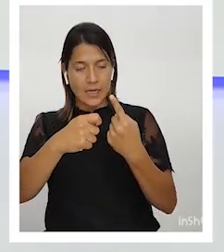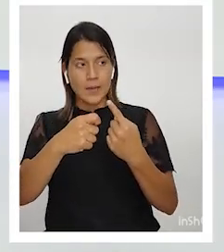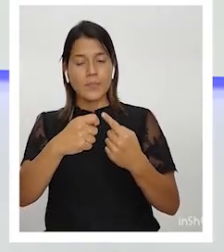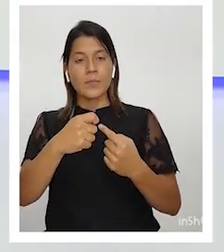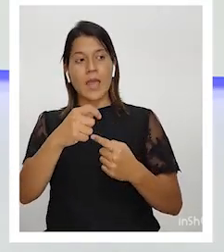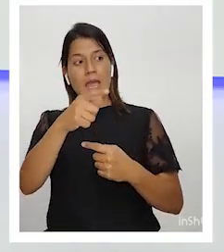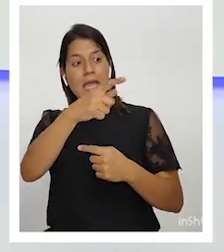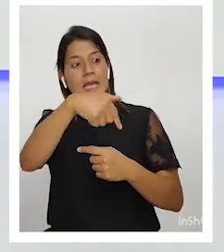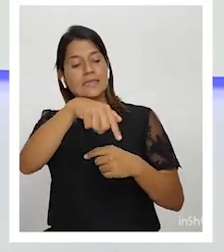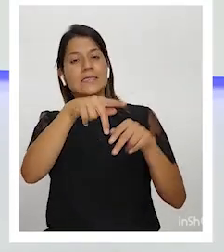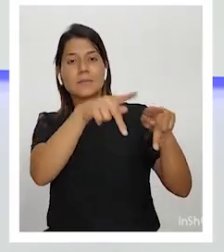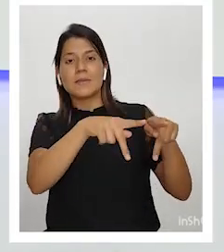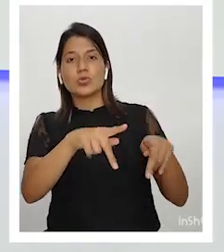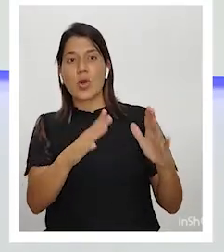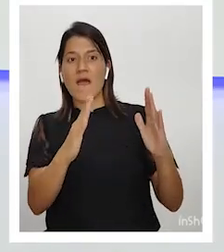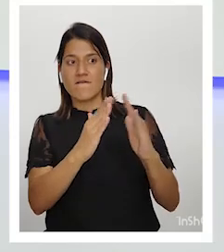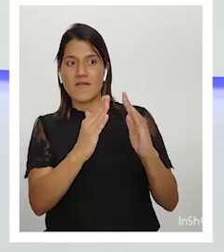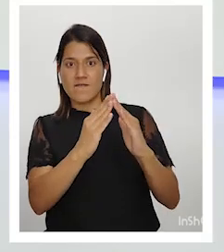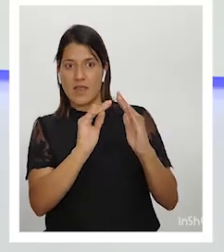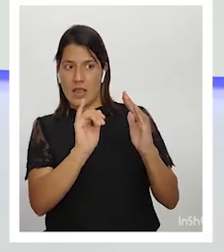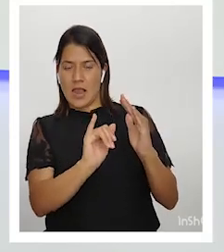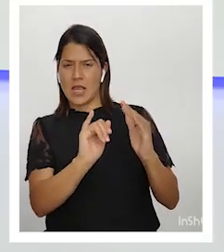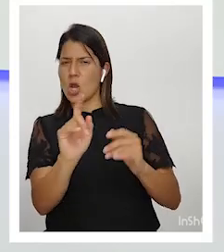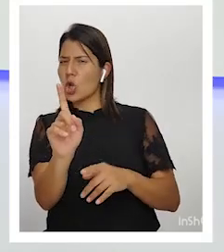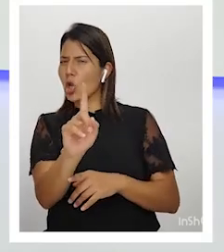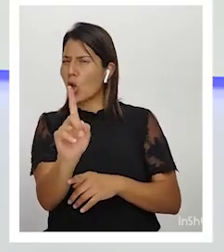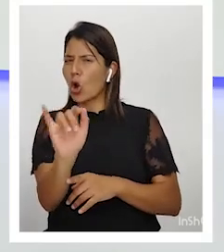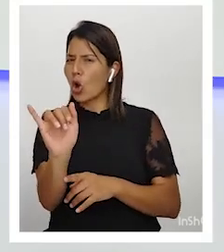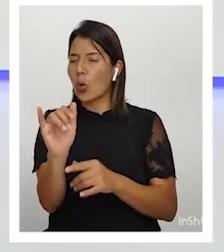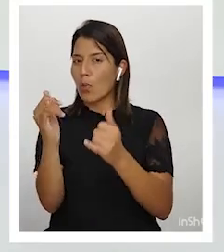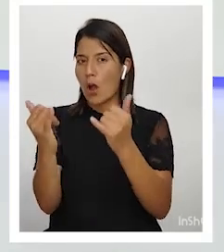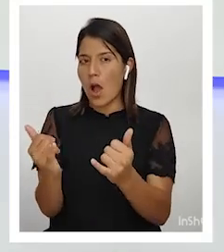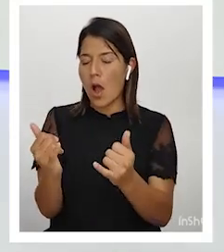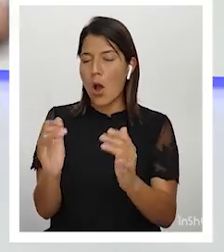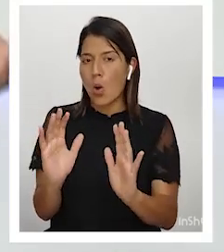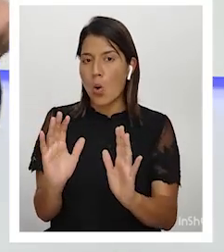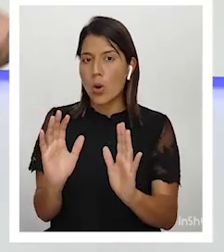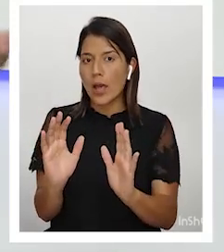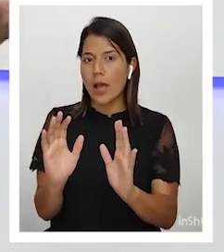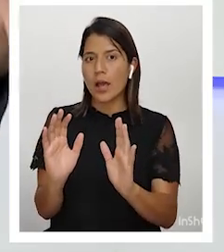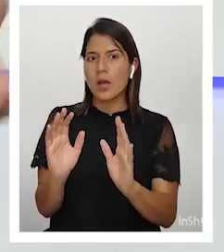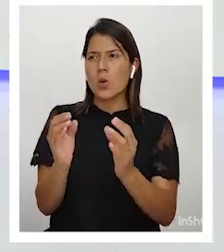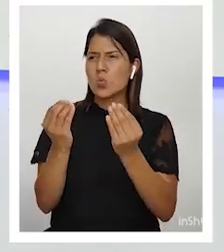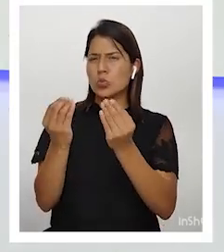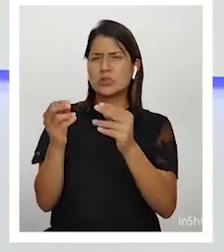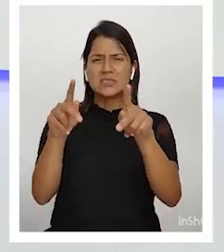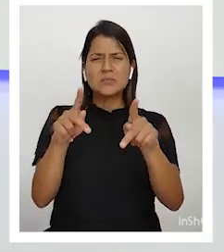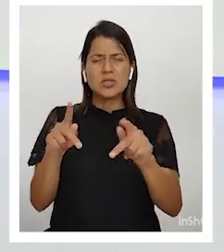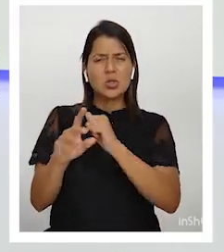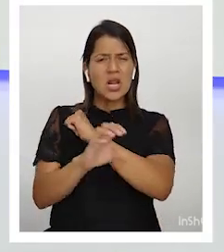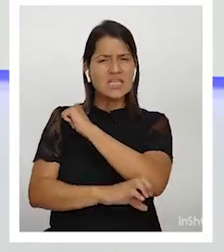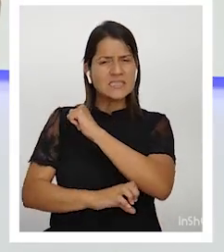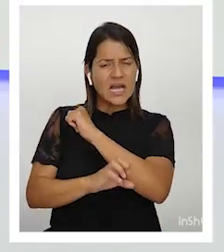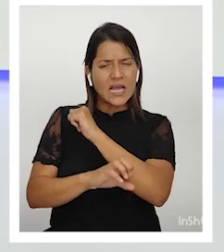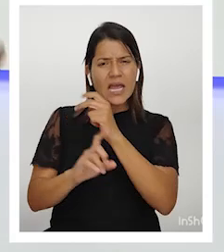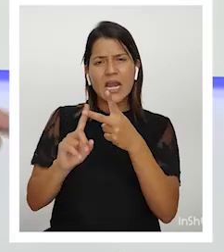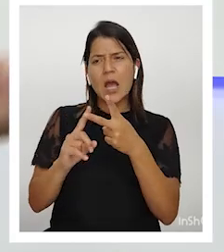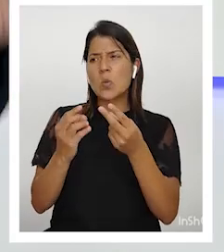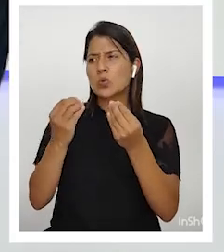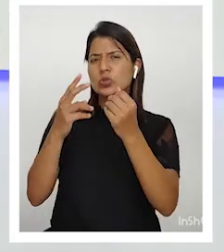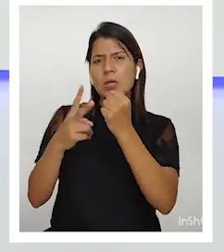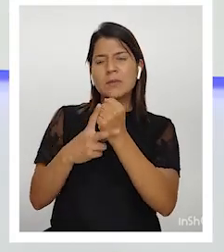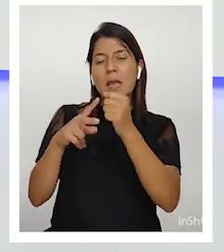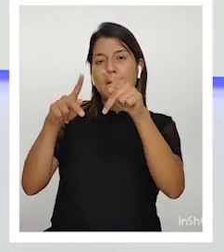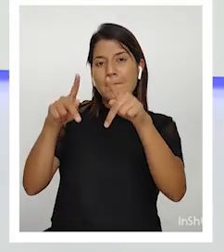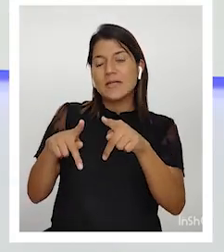suele suceder ahora con los precaristas, en muchos casos migrantes, en muchos casos personas